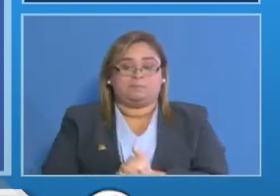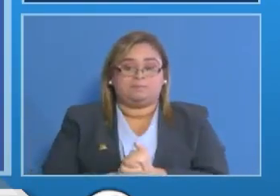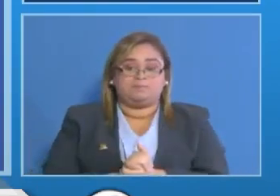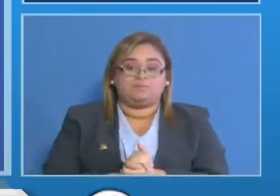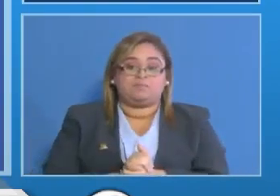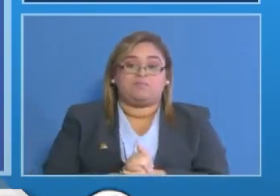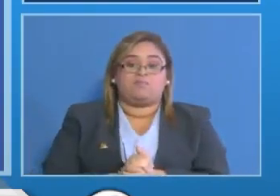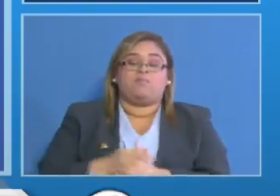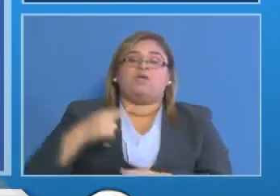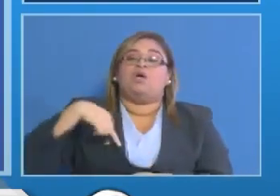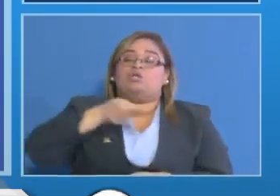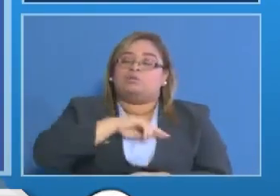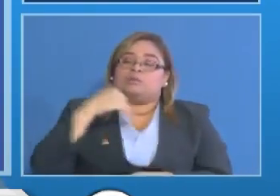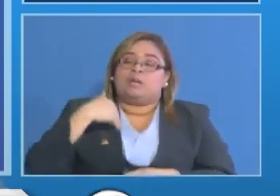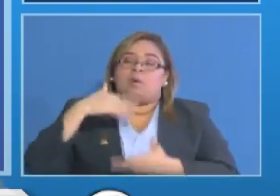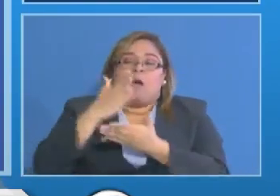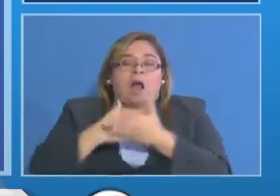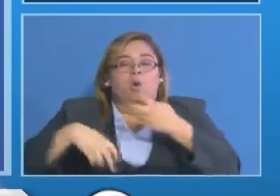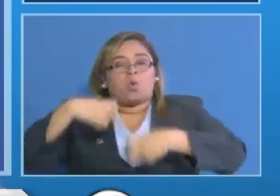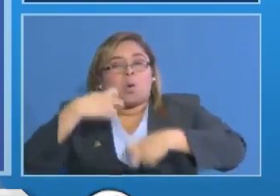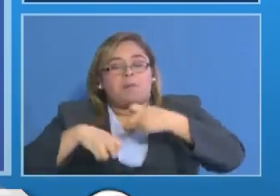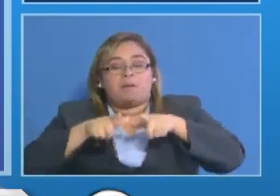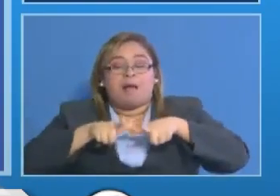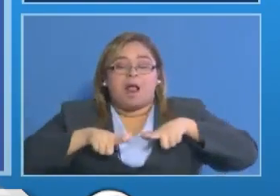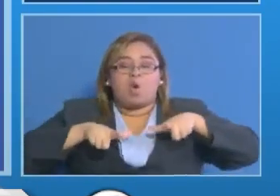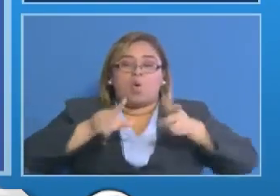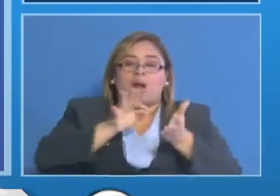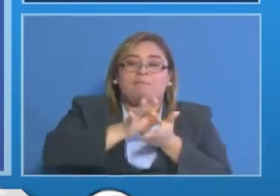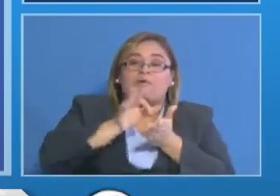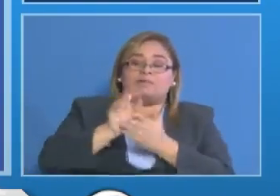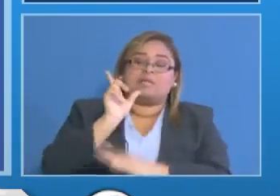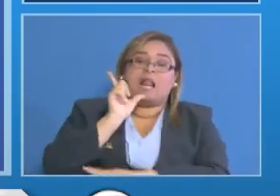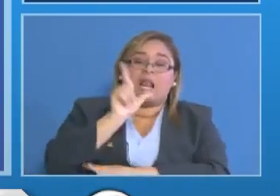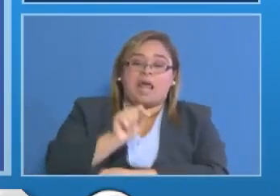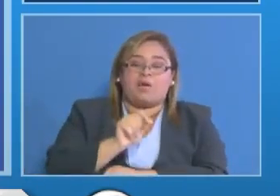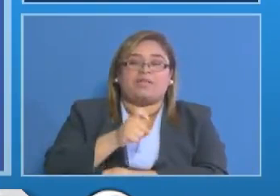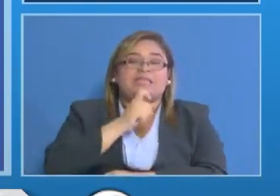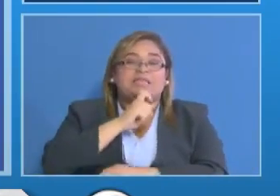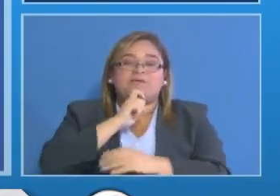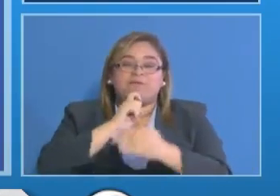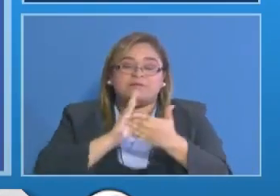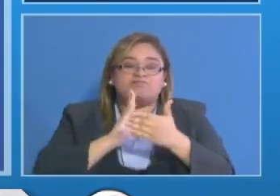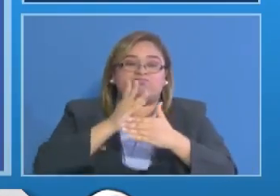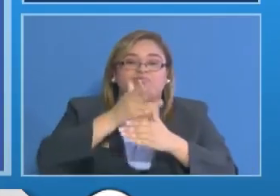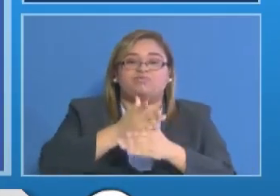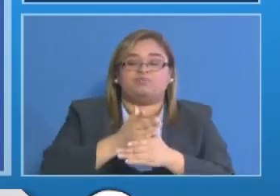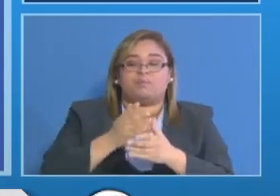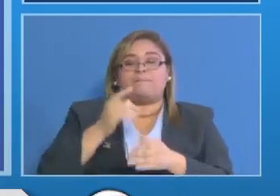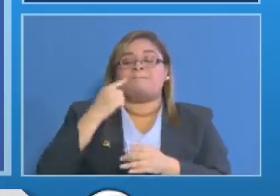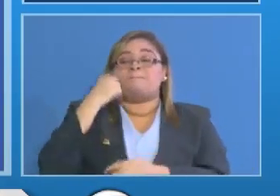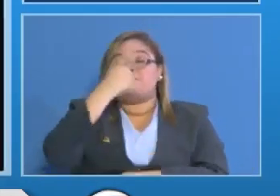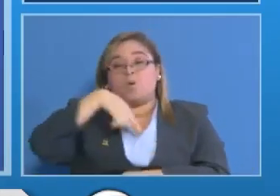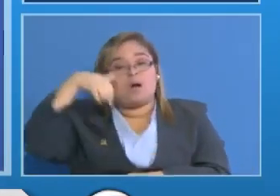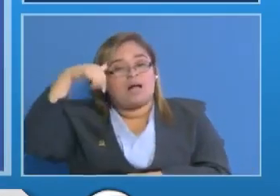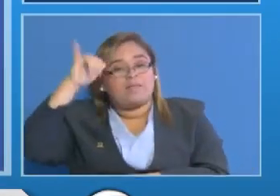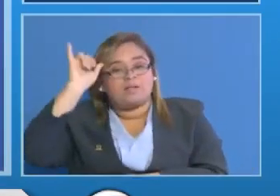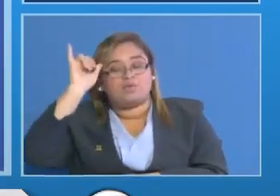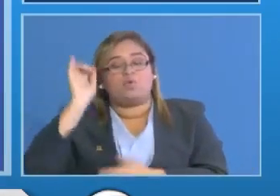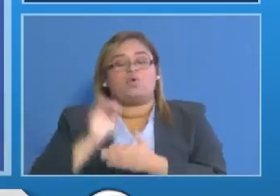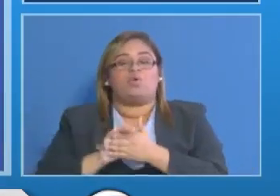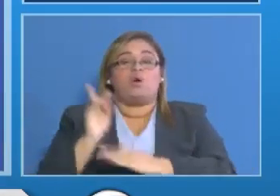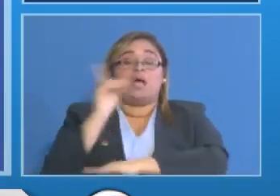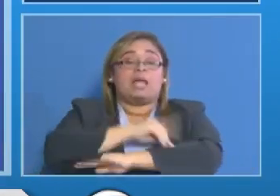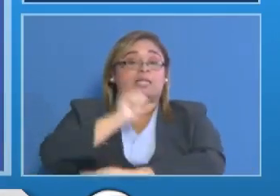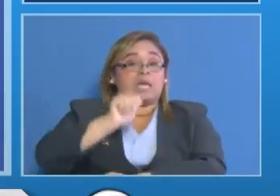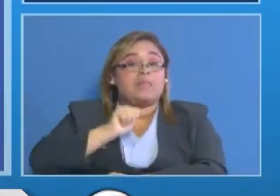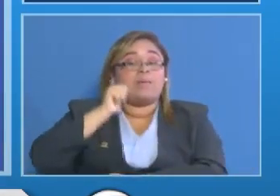algunos problemas en algunas comunidades lejanas de difícil acceso por ejemplo en Canquintú en Boca del Toro mañana con